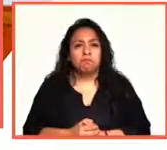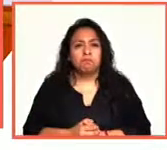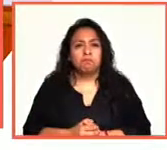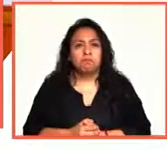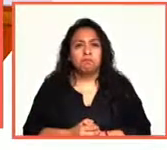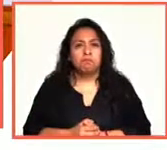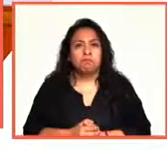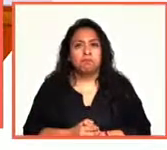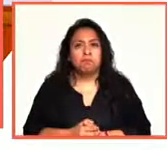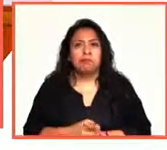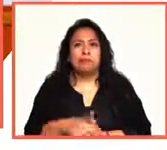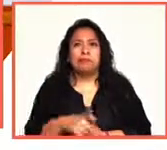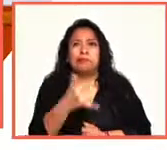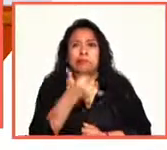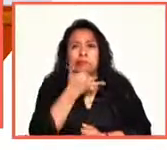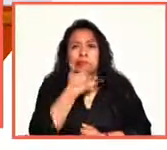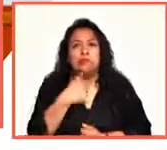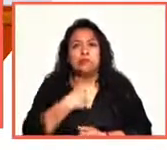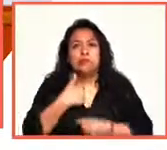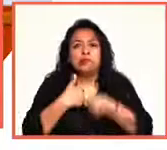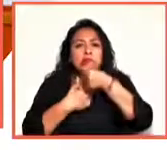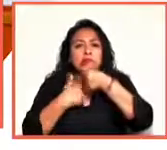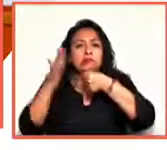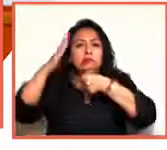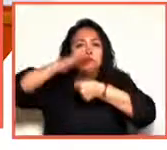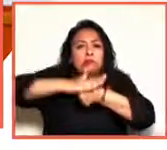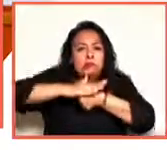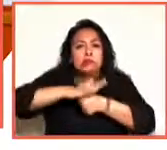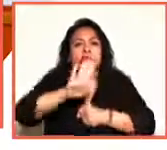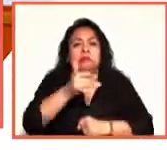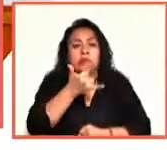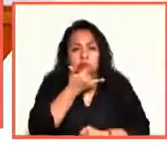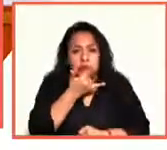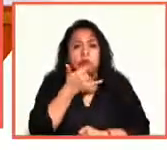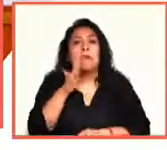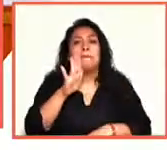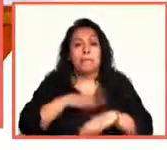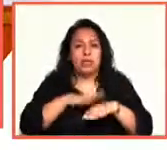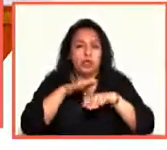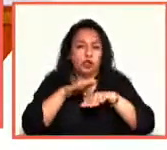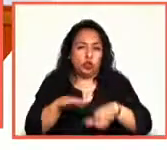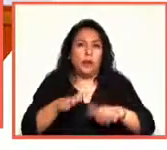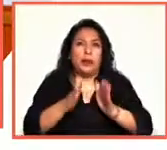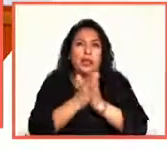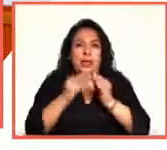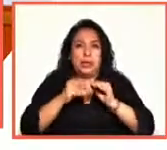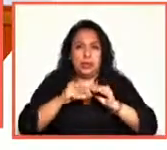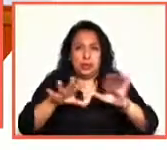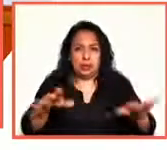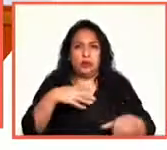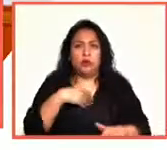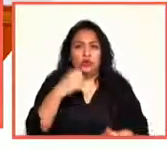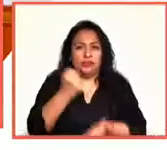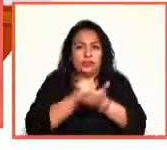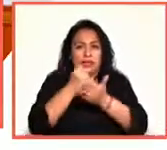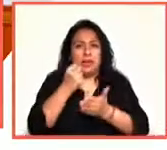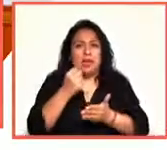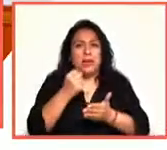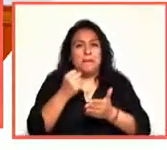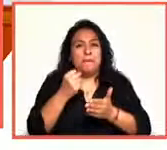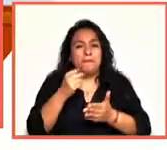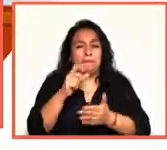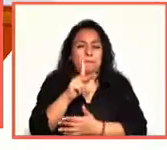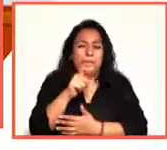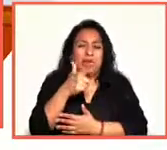A ver, me están diciendo que está apagado el micrófono. Tenemos más en torno a publicaciones. La editorial Páginas de Espuma nos trae un